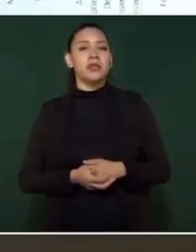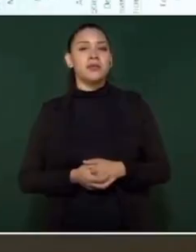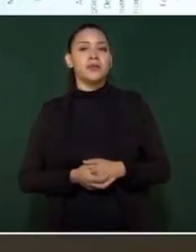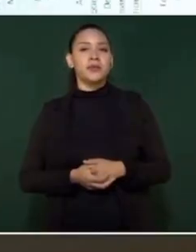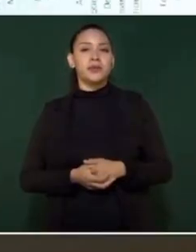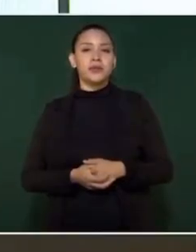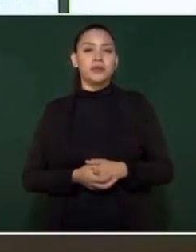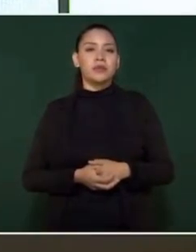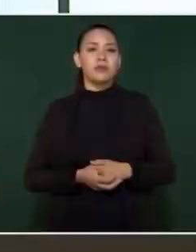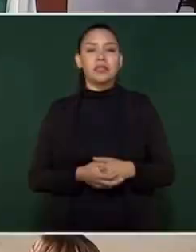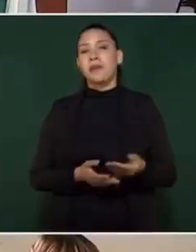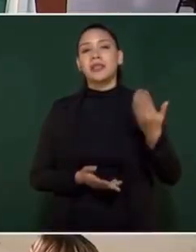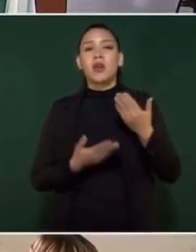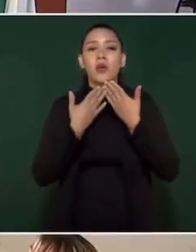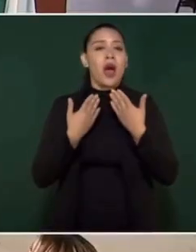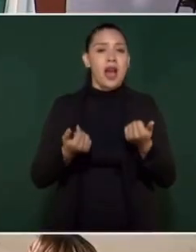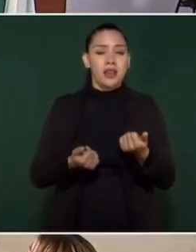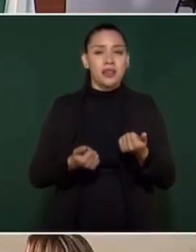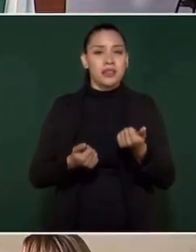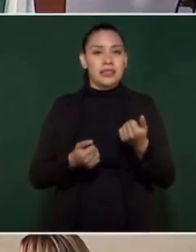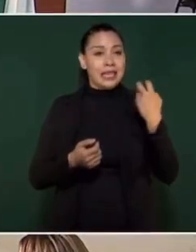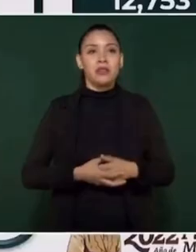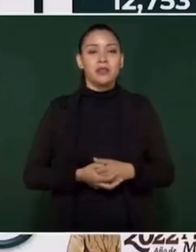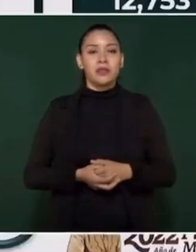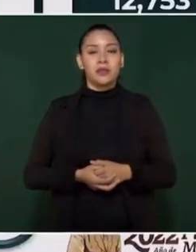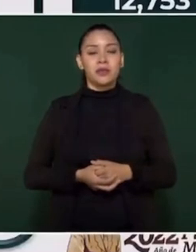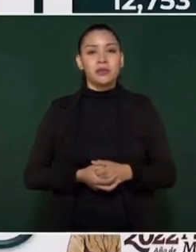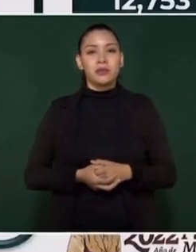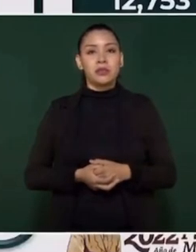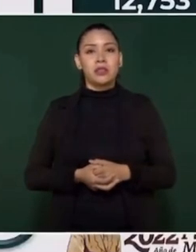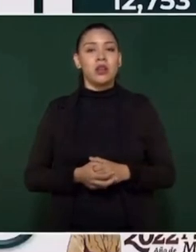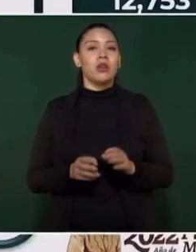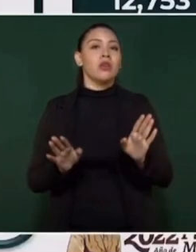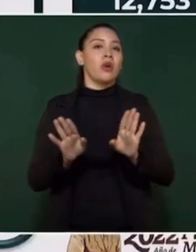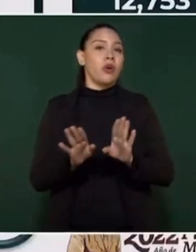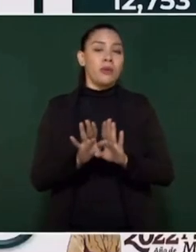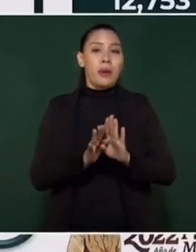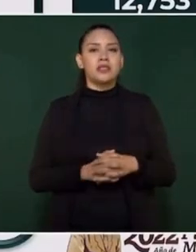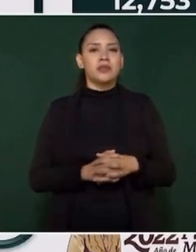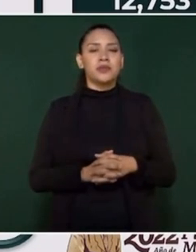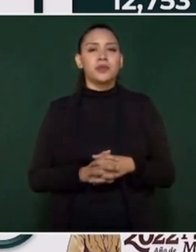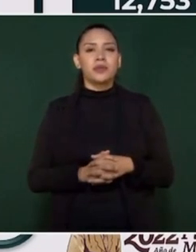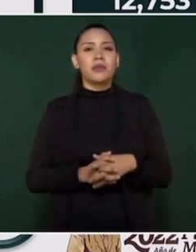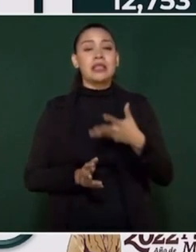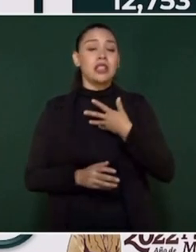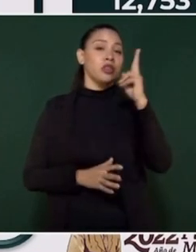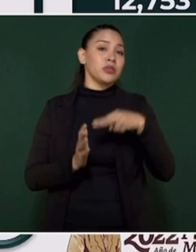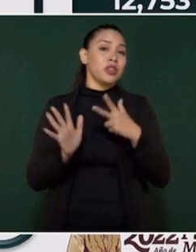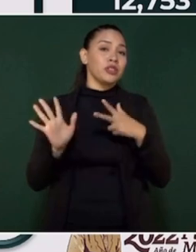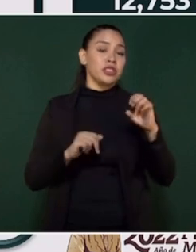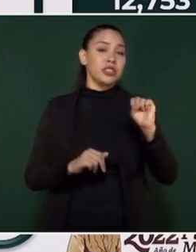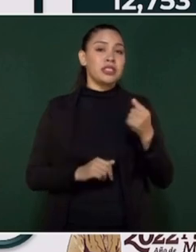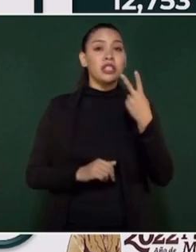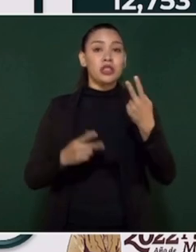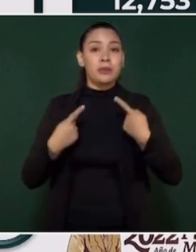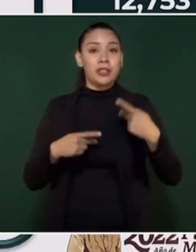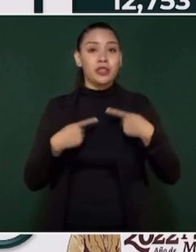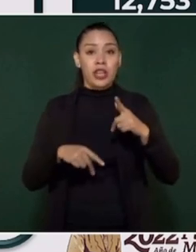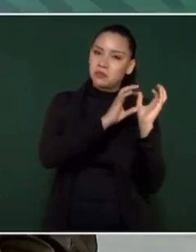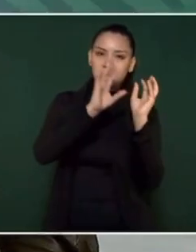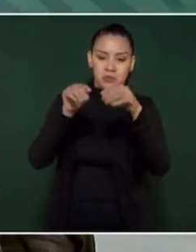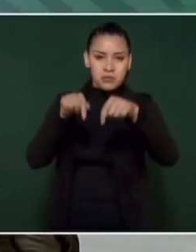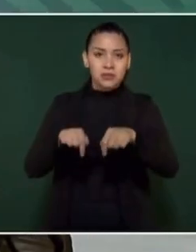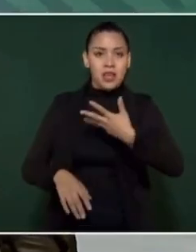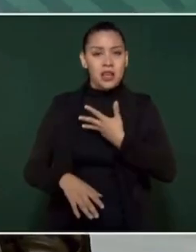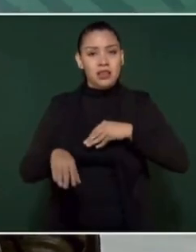Antes no habían estos elementos. Entonces, sólo la Guardia Nacional tiene 2 mil 862 elementos en Tamaulipas